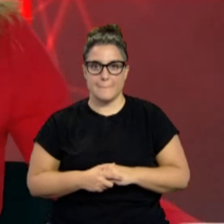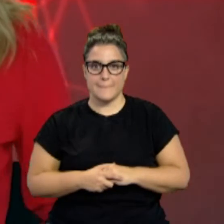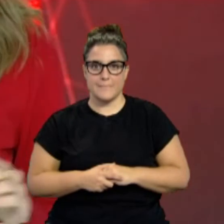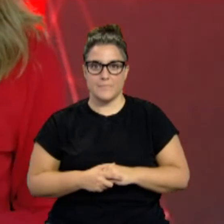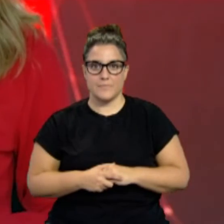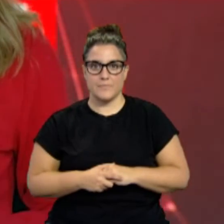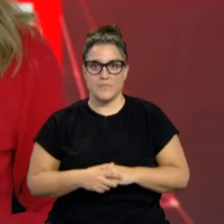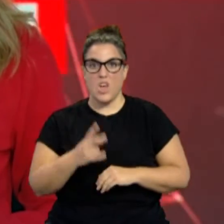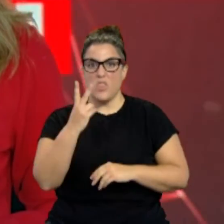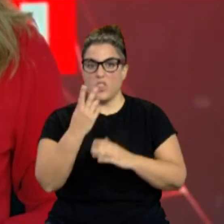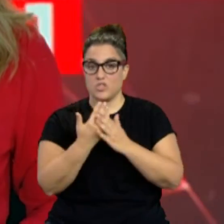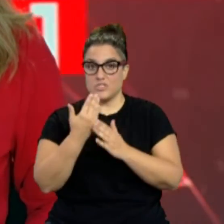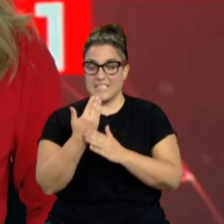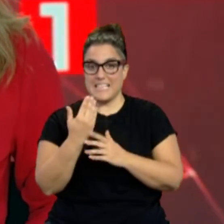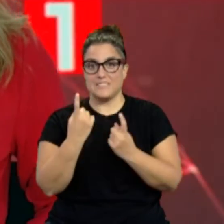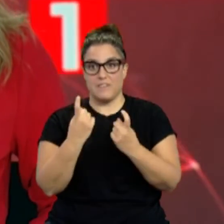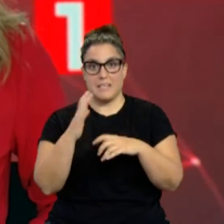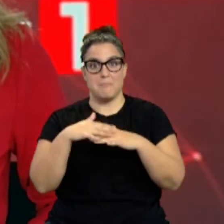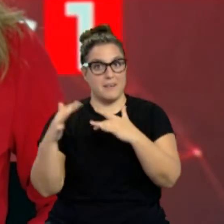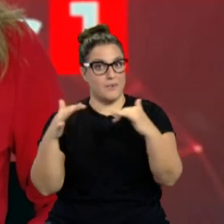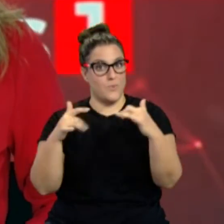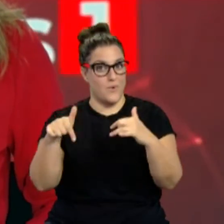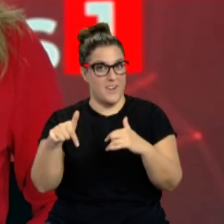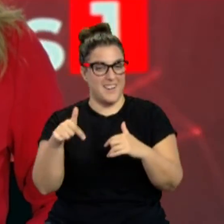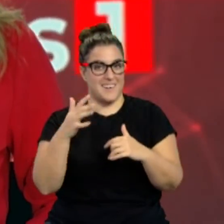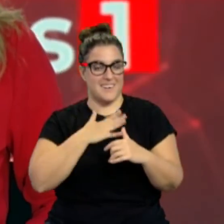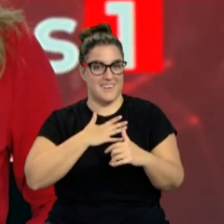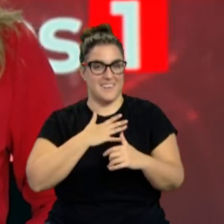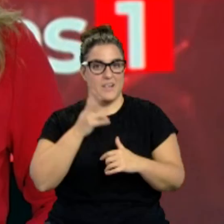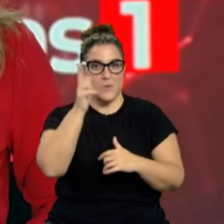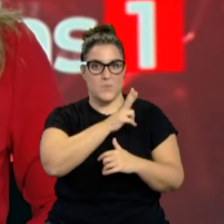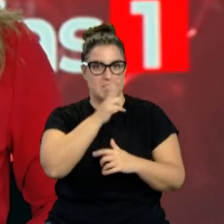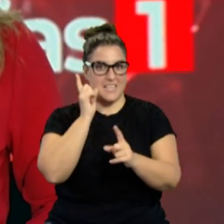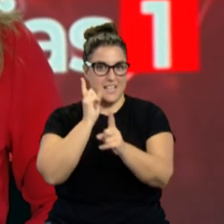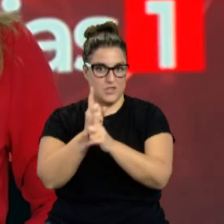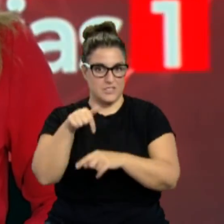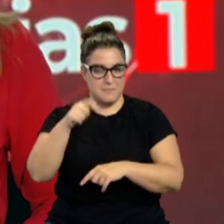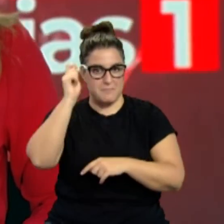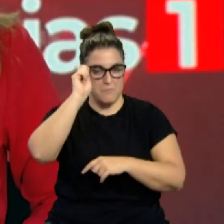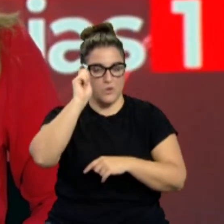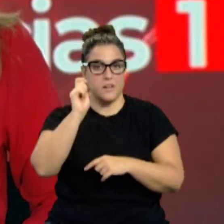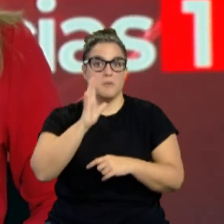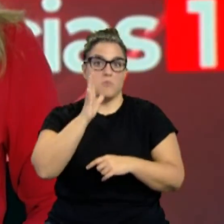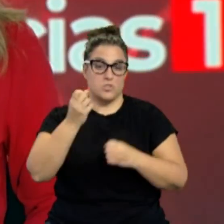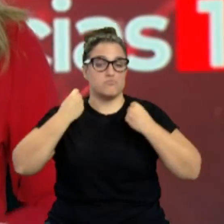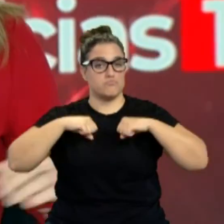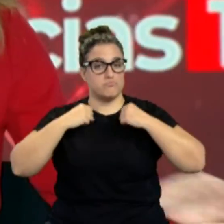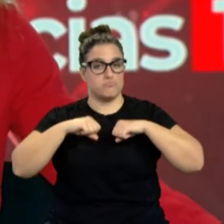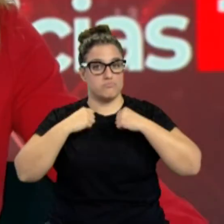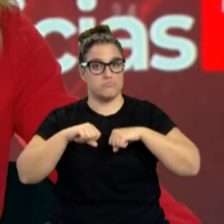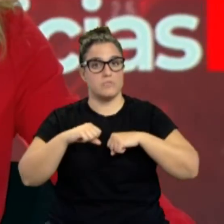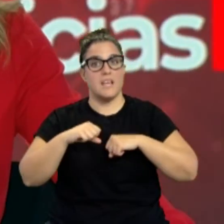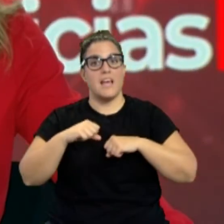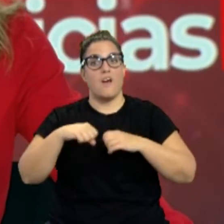Dos días restan para que el balón vuelva a rodar en el Salahar con el Huesca visitando Pamplona. Con lo que ha tenido lugar la habitual sesión de fútbol tenis